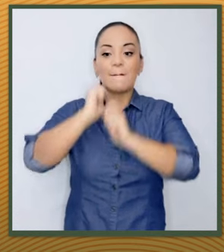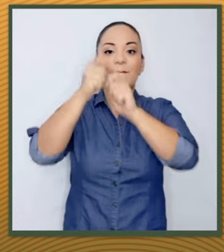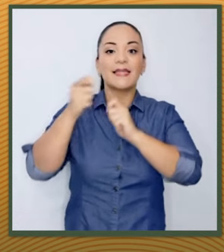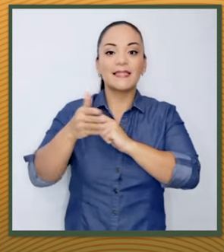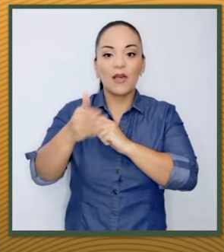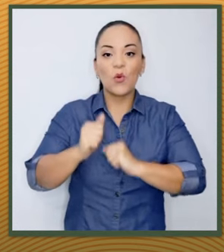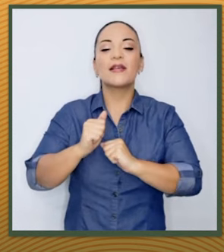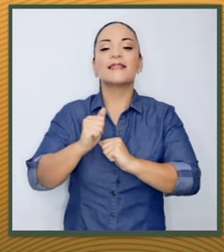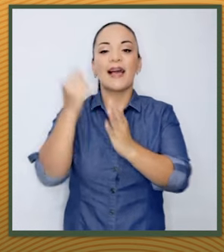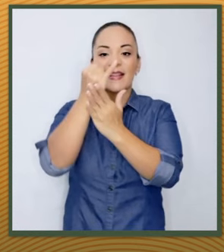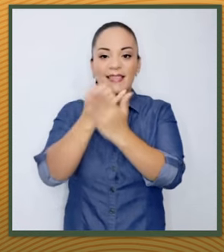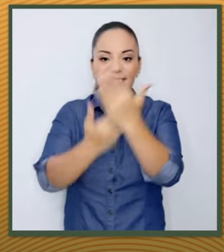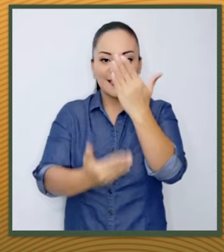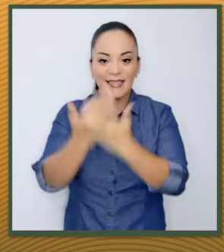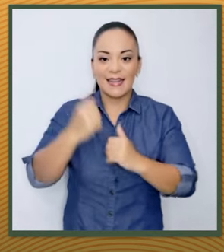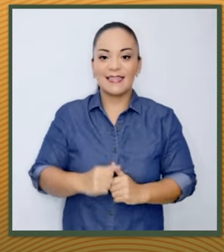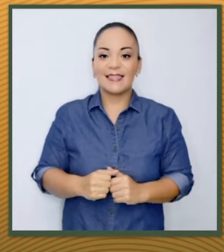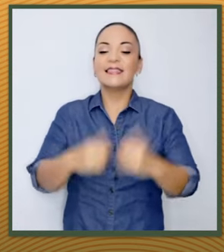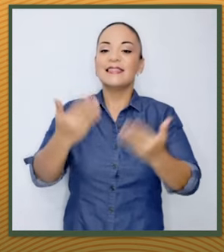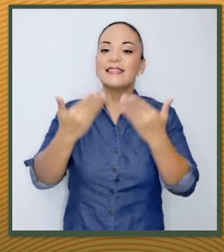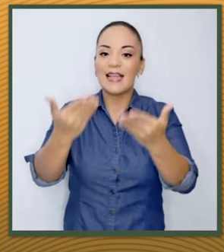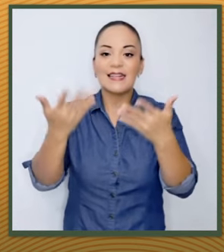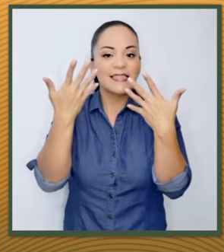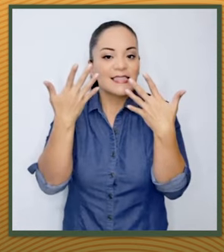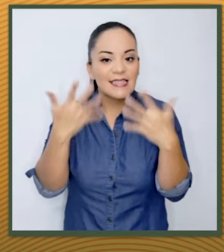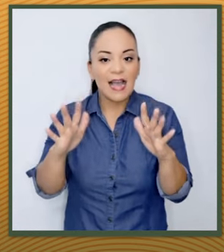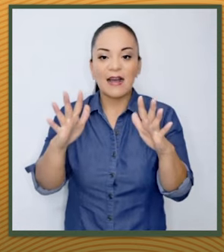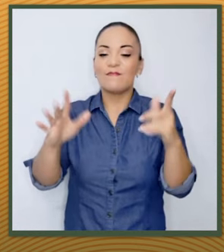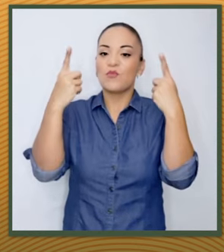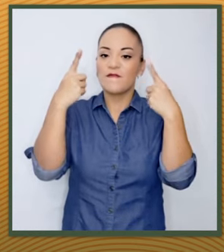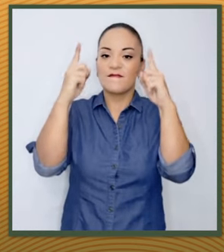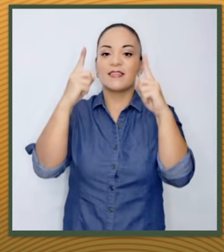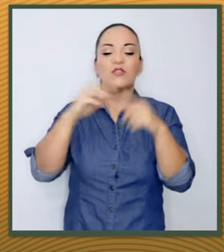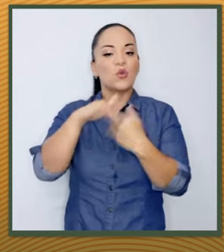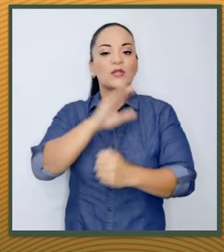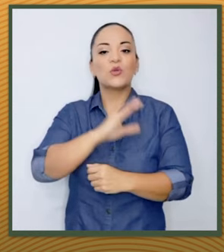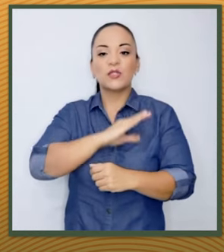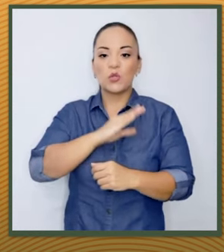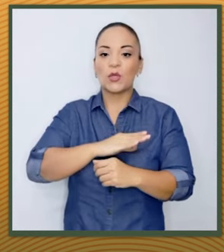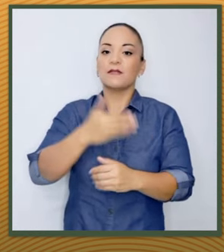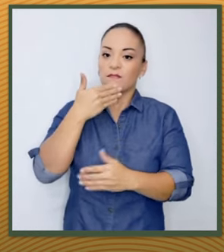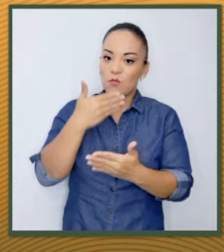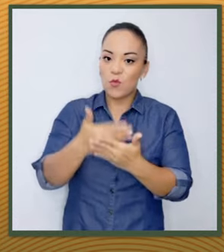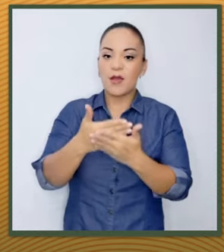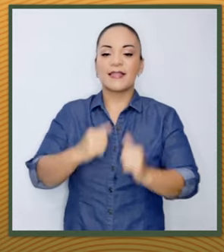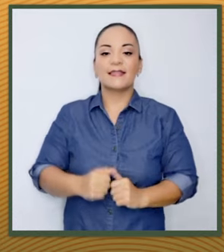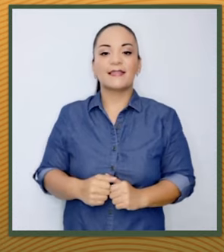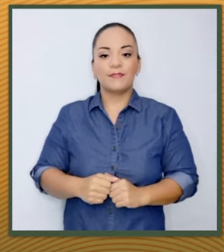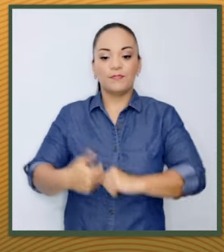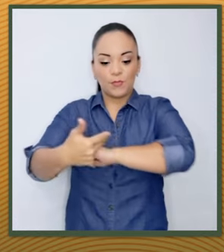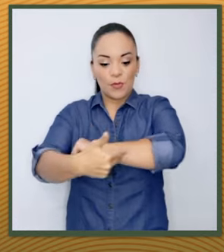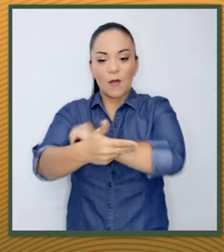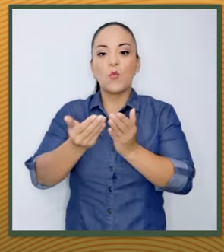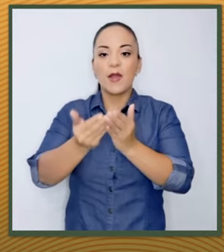artesanales y darles ya al fin las condiciones óptimas al